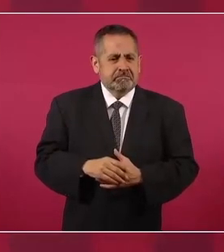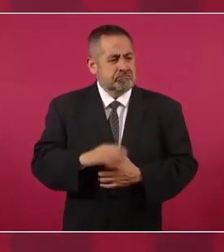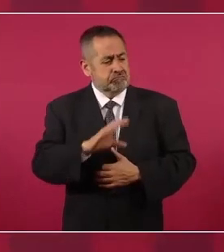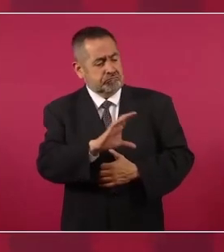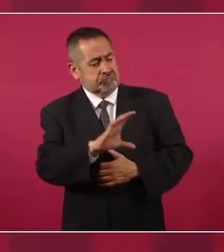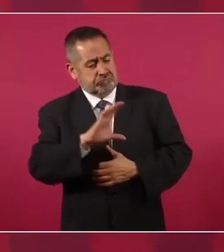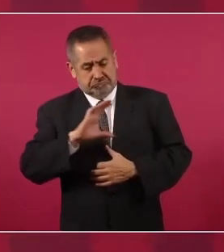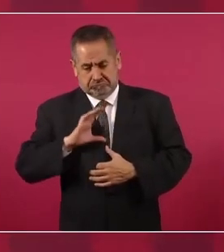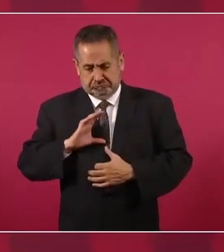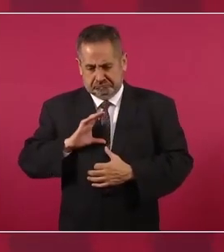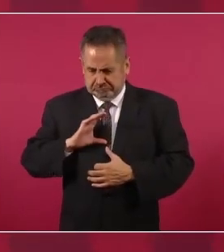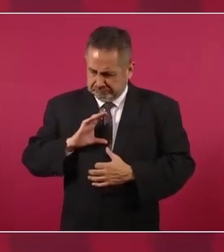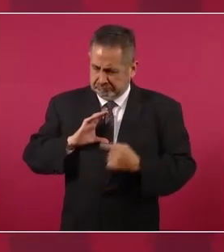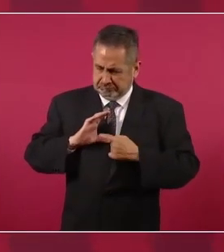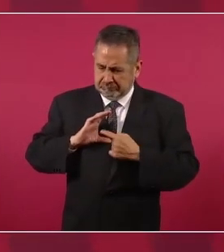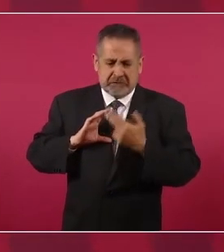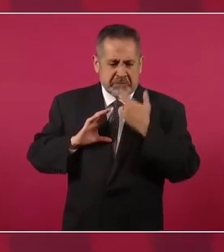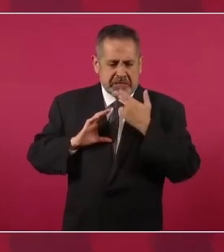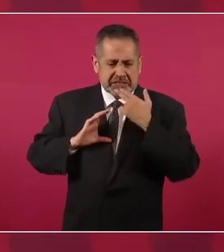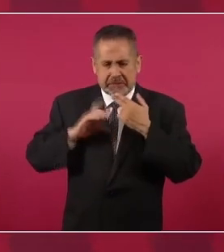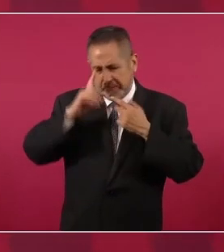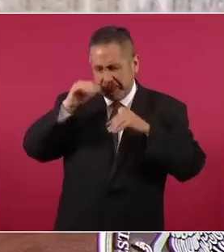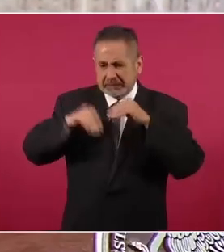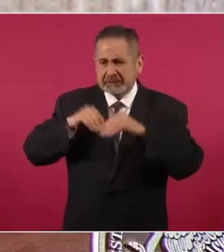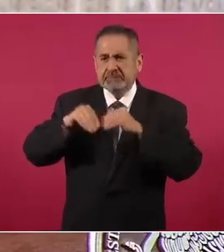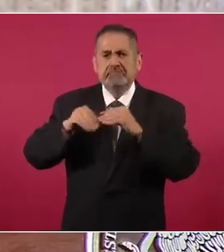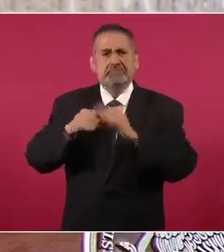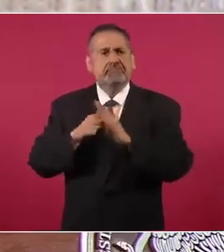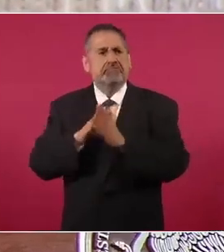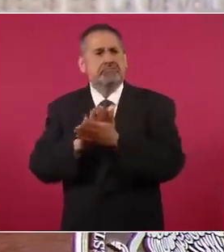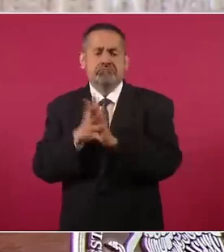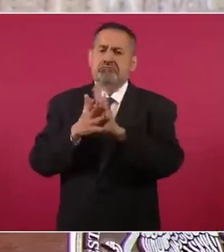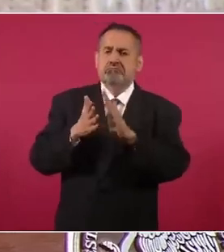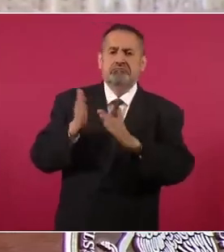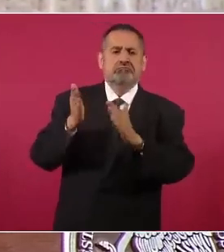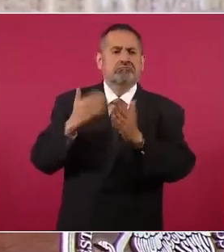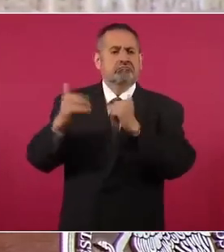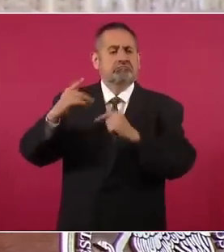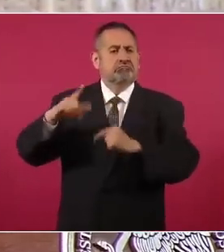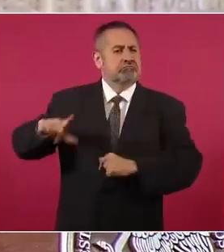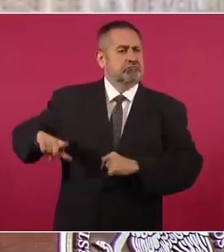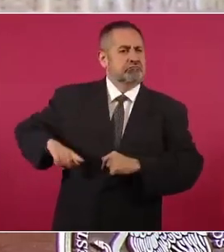llegar a ser gobernadores, se arreglaban arriba.